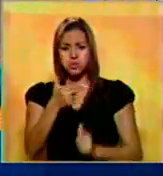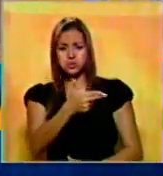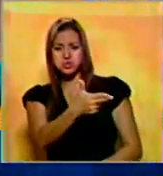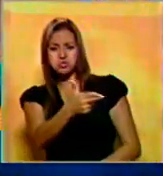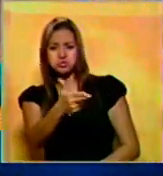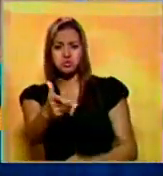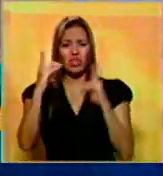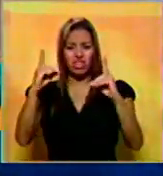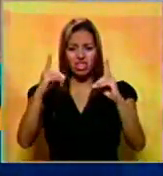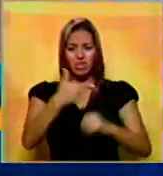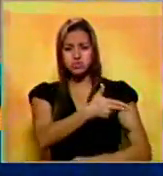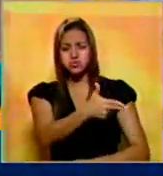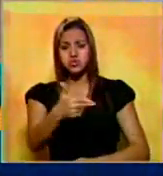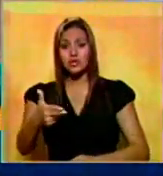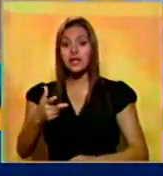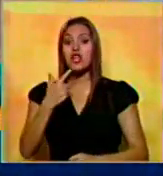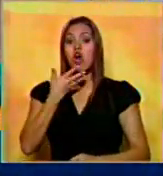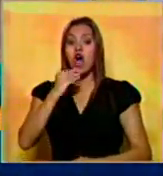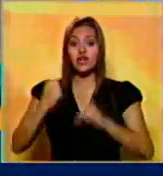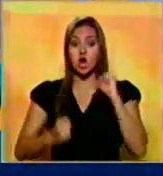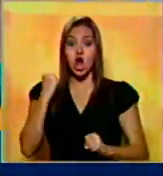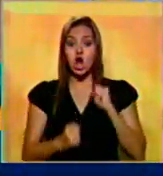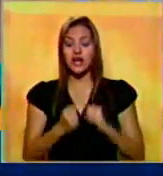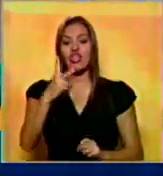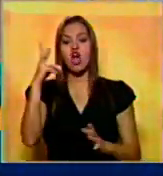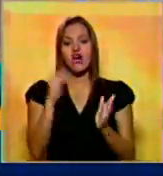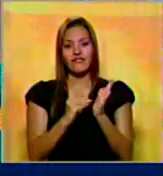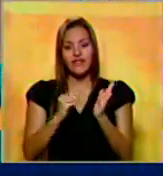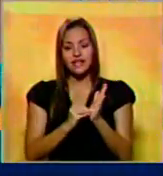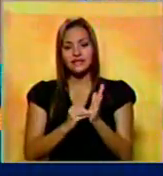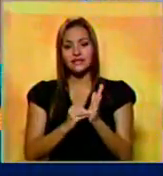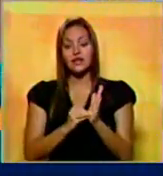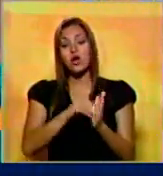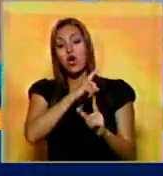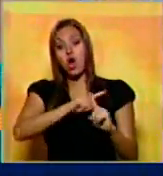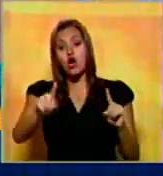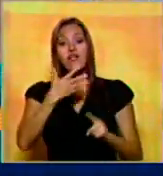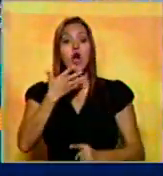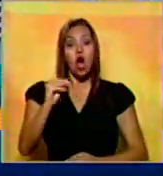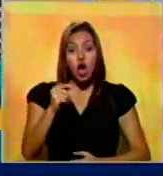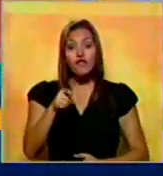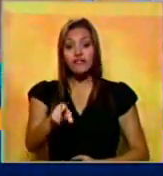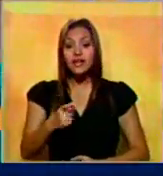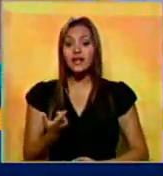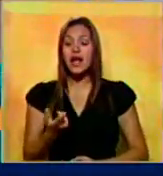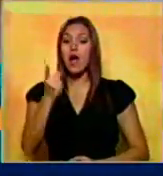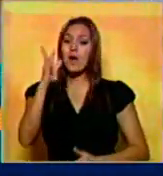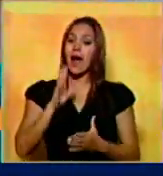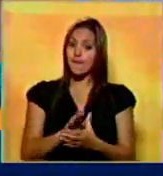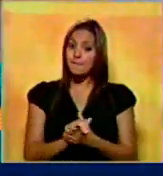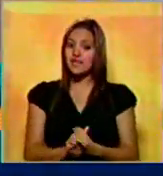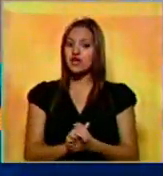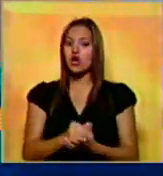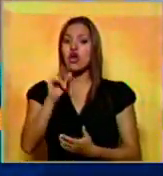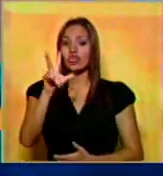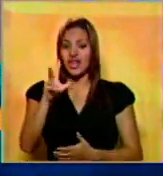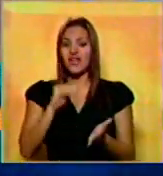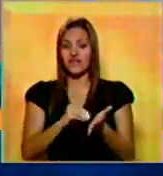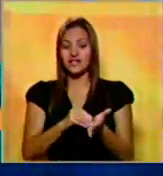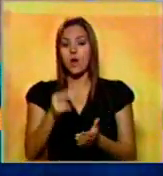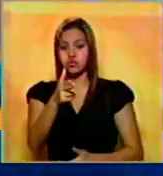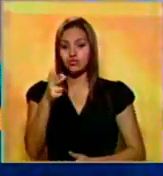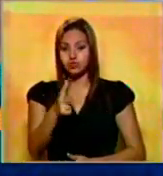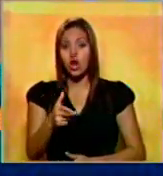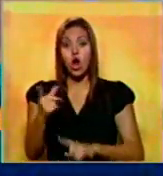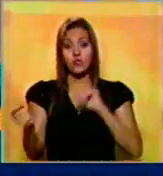y él cuando salió corriendo le agarró dos impactos de bala a otros muchachos. A un amigo de él le dieron tres impactos